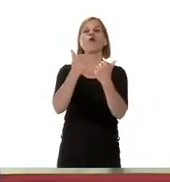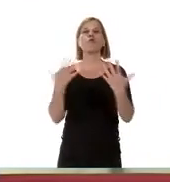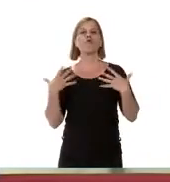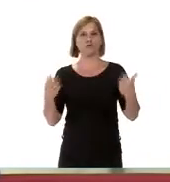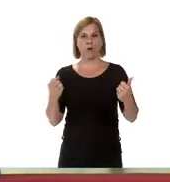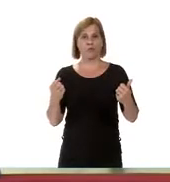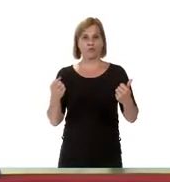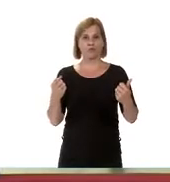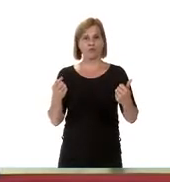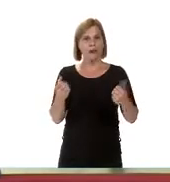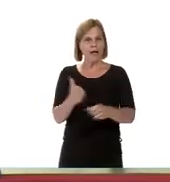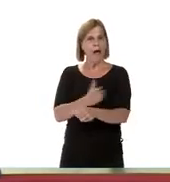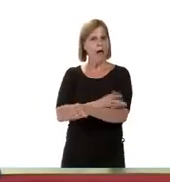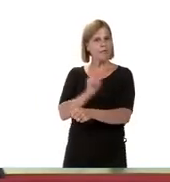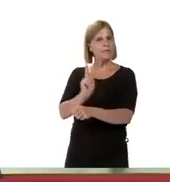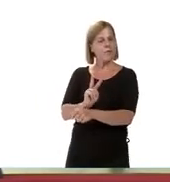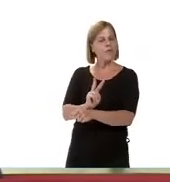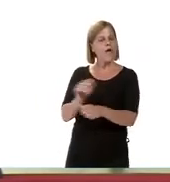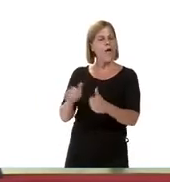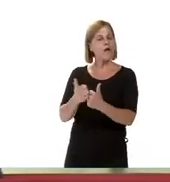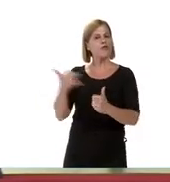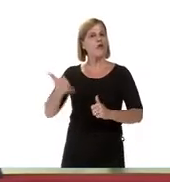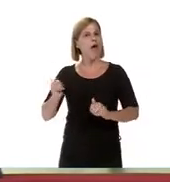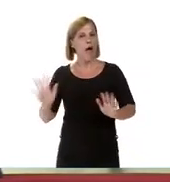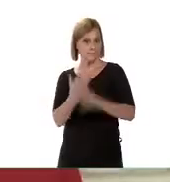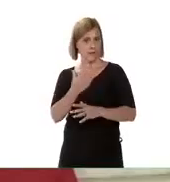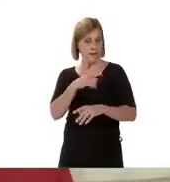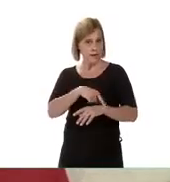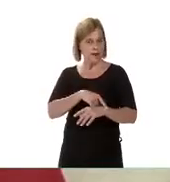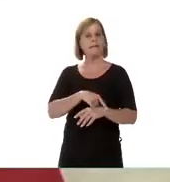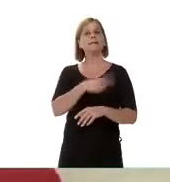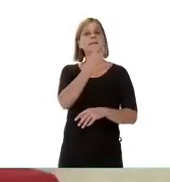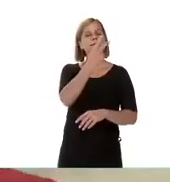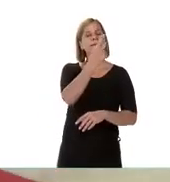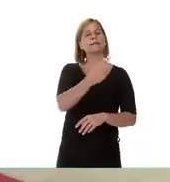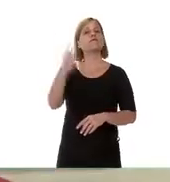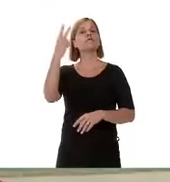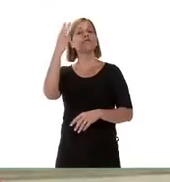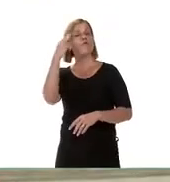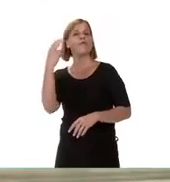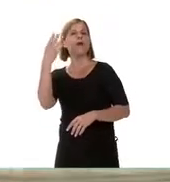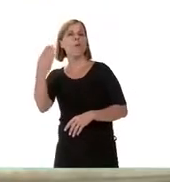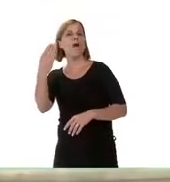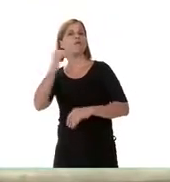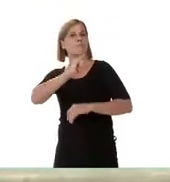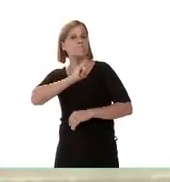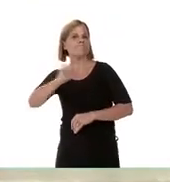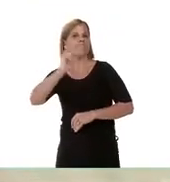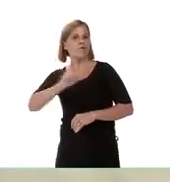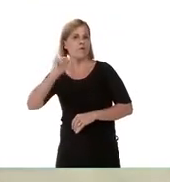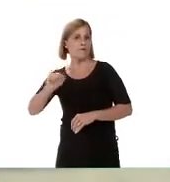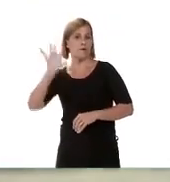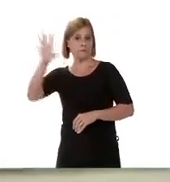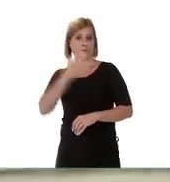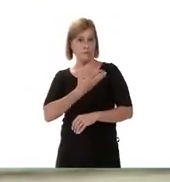circulando ya con ese control previamente realizado. Hay 194 notificaciones en la provincia de Santa Fe,